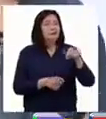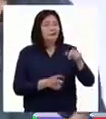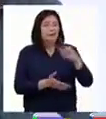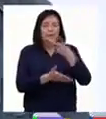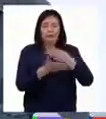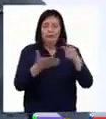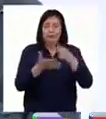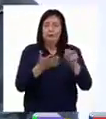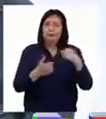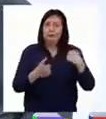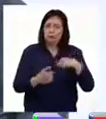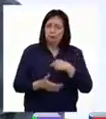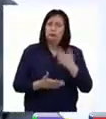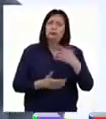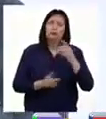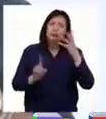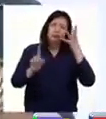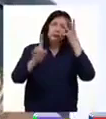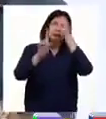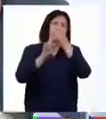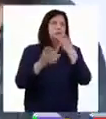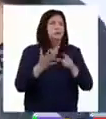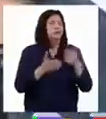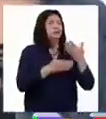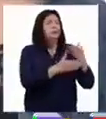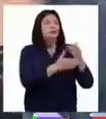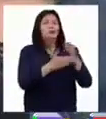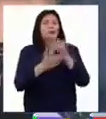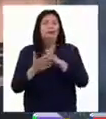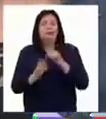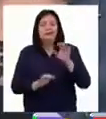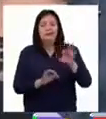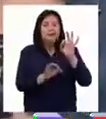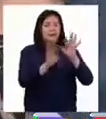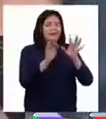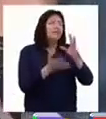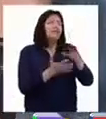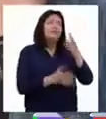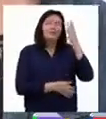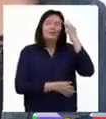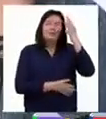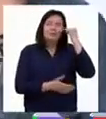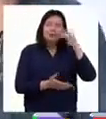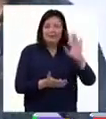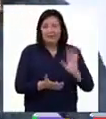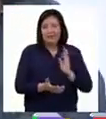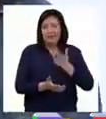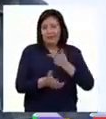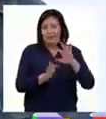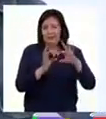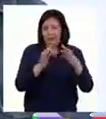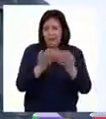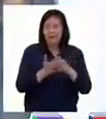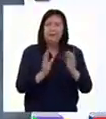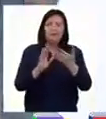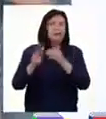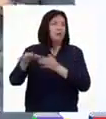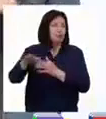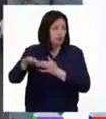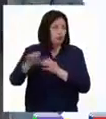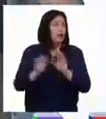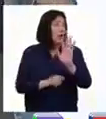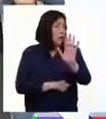estas dos semanas estamos asumiendo el reto de compartir y seleccionar anécdotas y experiencias de nuestra familia y comunidad.